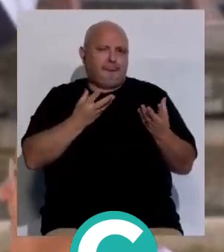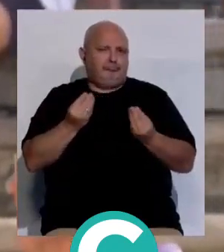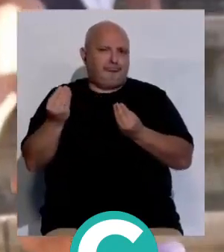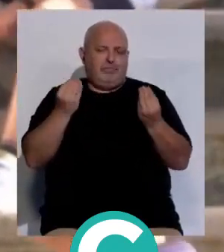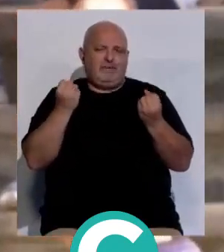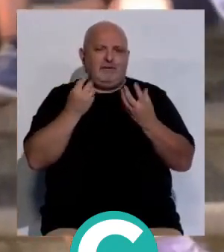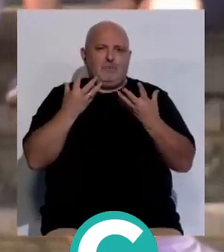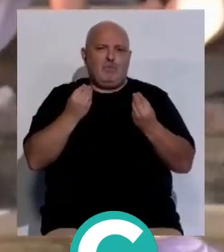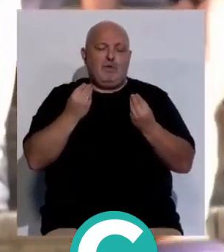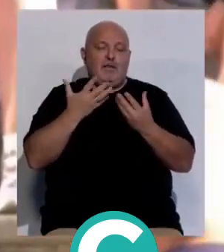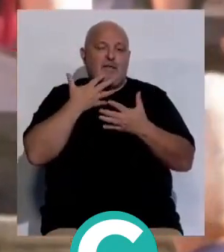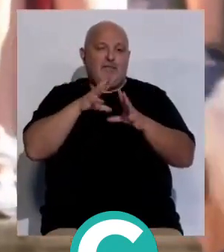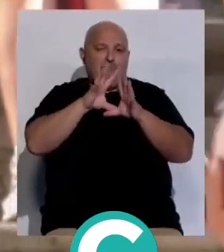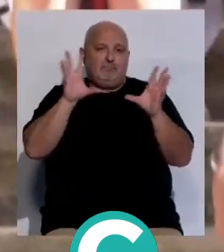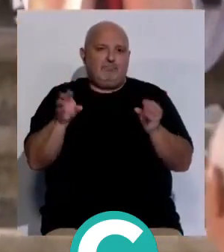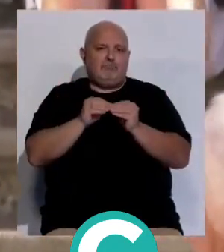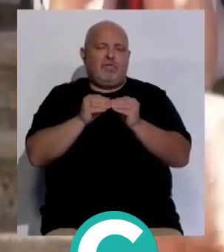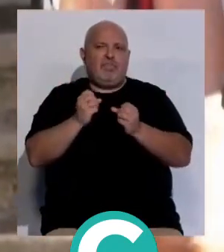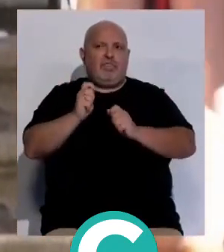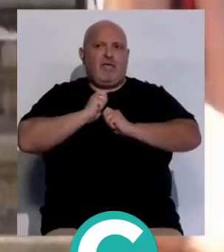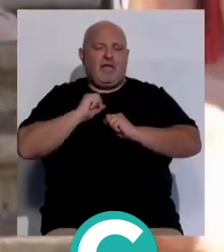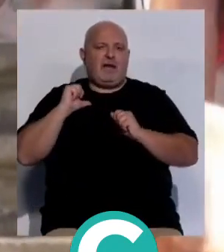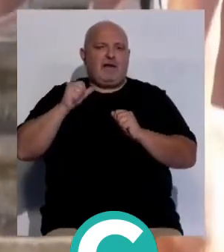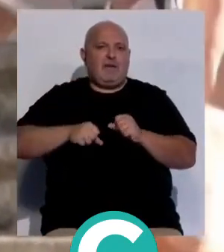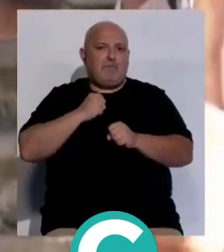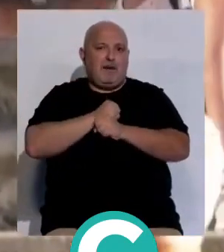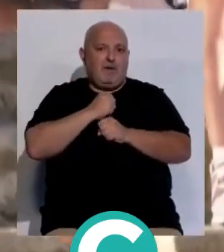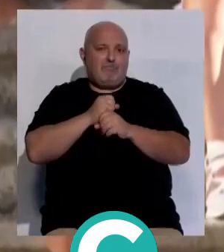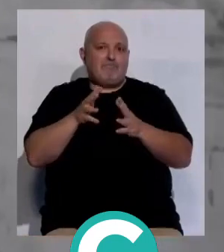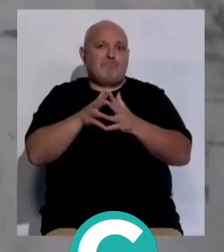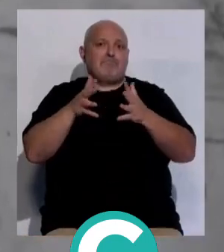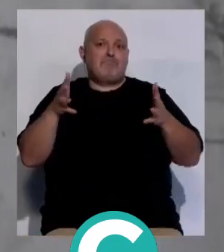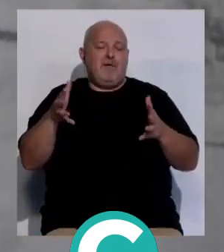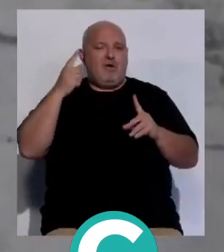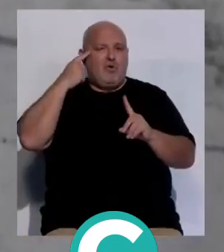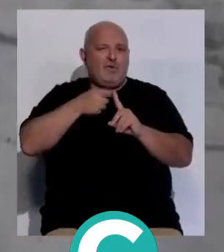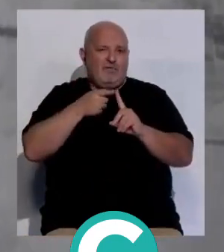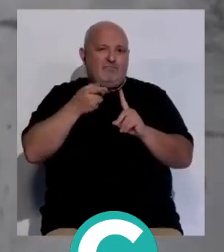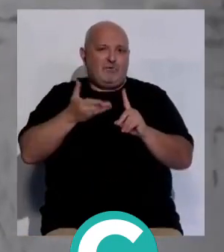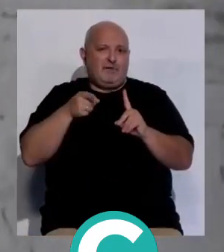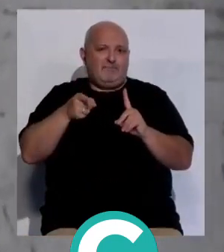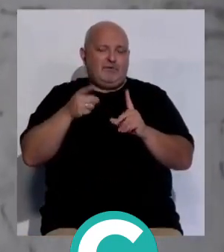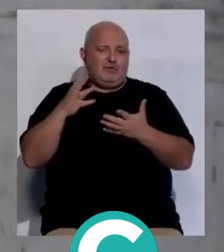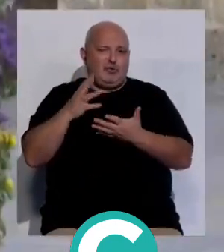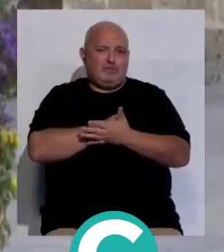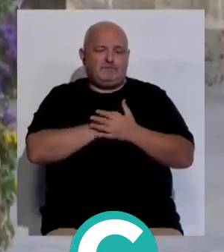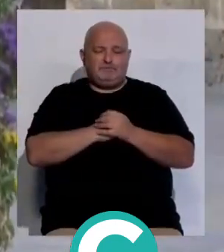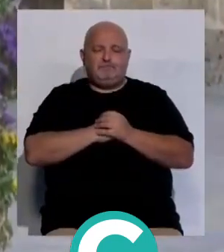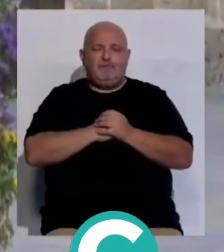actividades en Cádiz, lo cual eso va a generar riqueza y empleo que yo creo que debe ser el objetivo principal de todos.